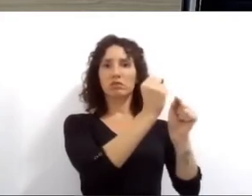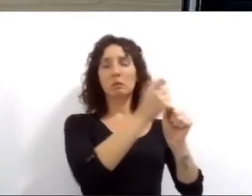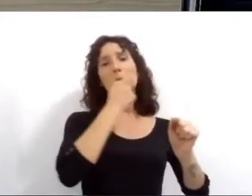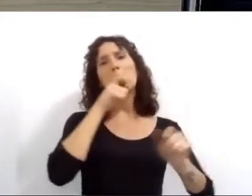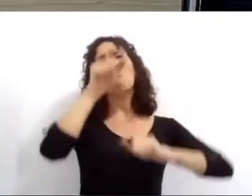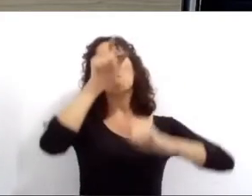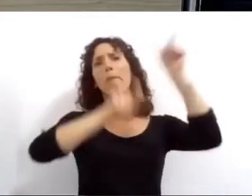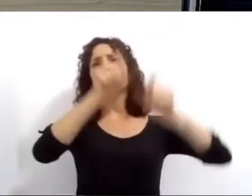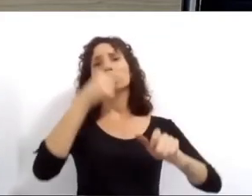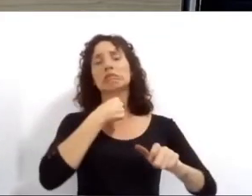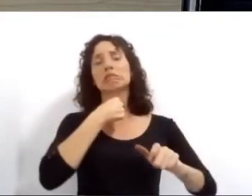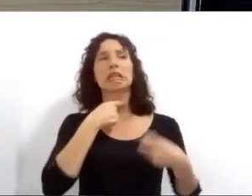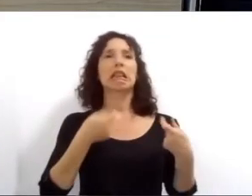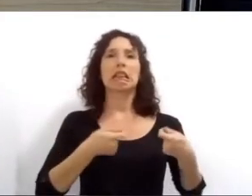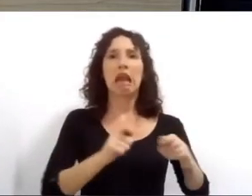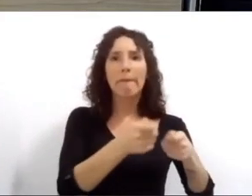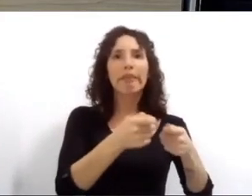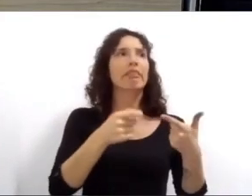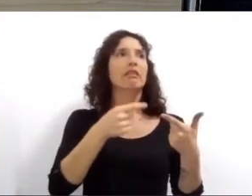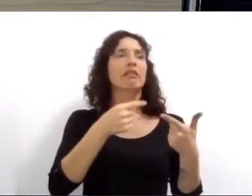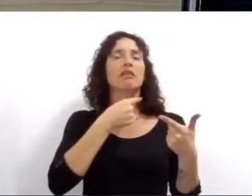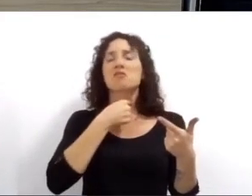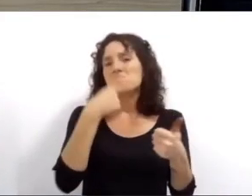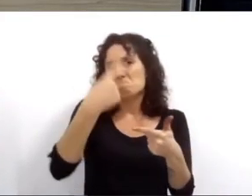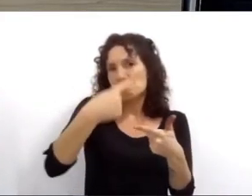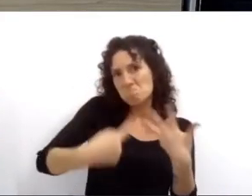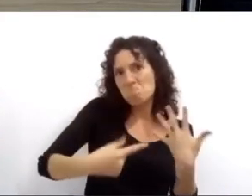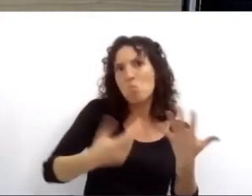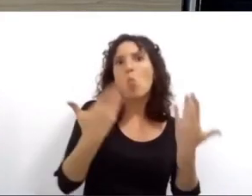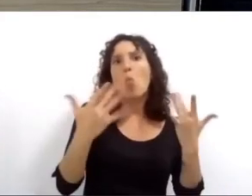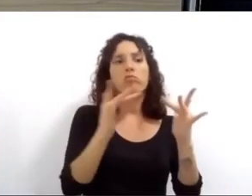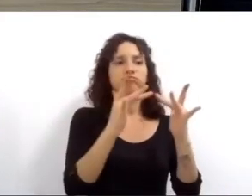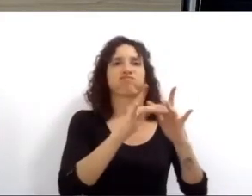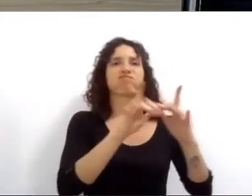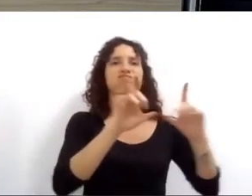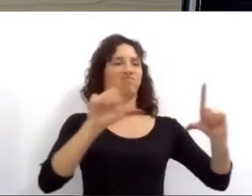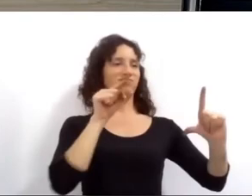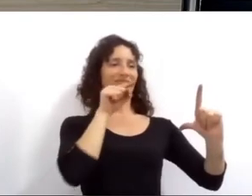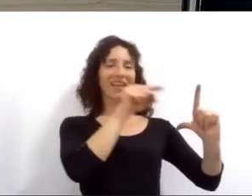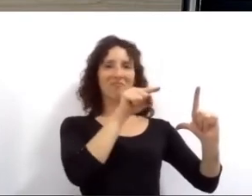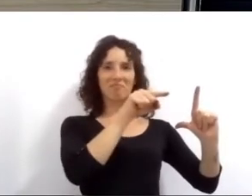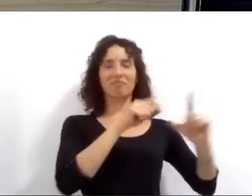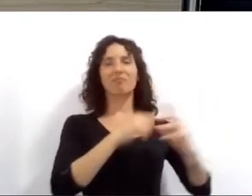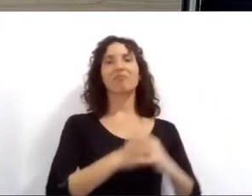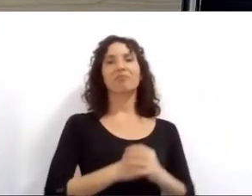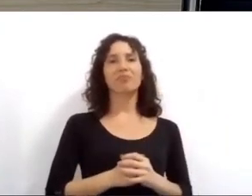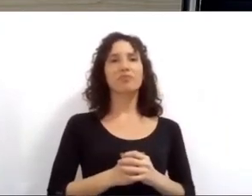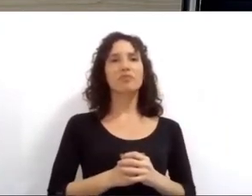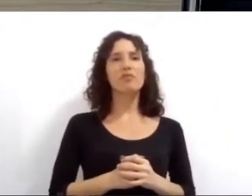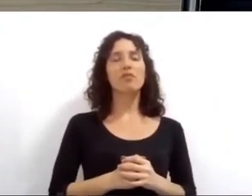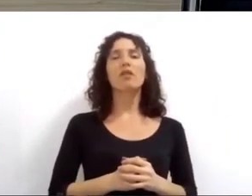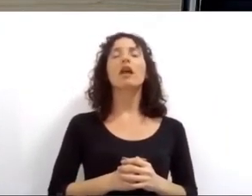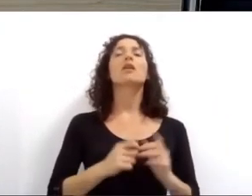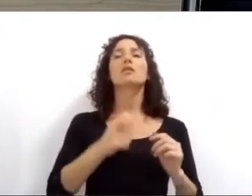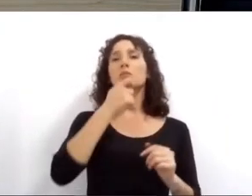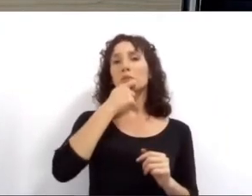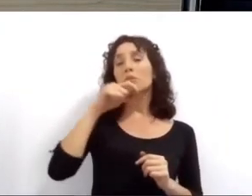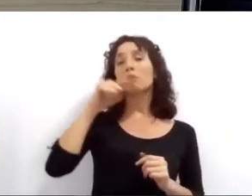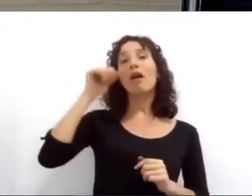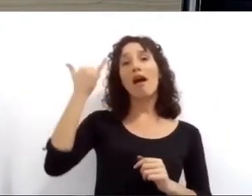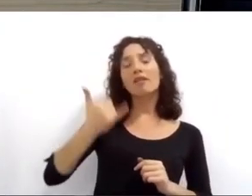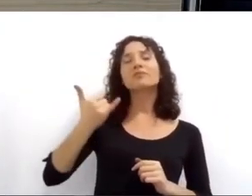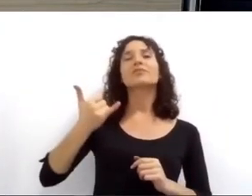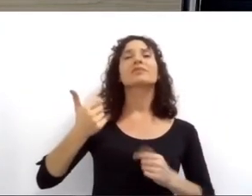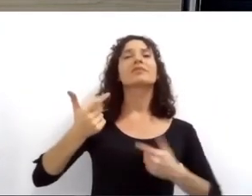para ello estamos trabajando en la simplificación y digitalización de todos los trámites y servicios provistos por el